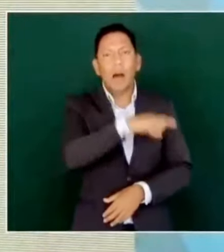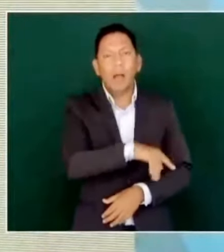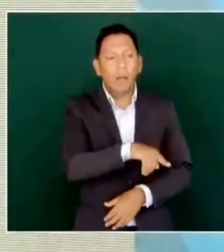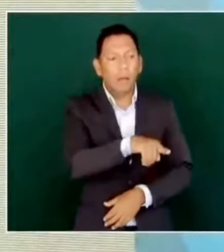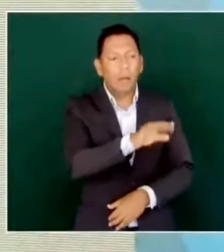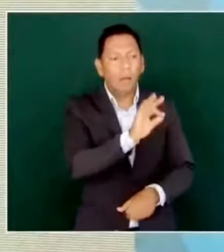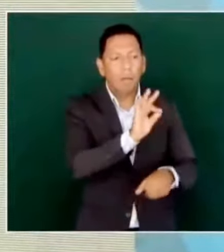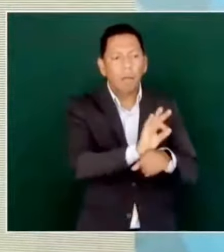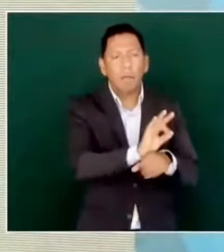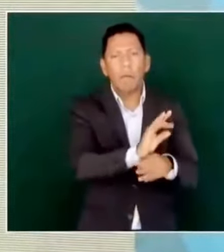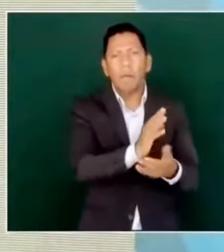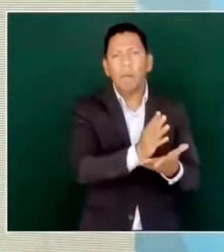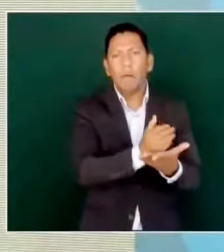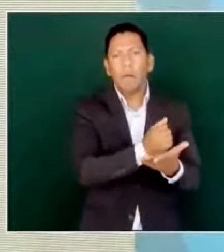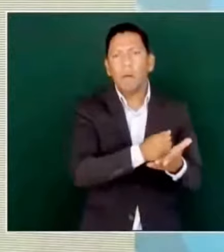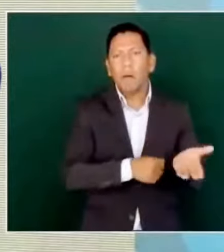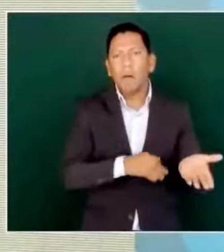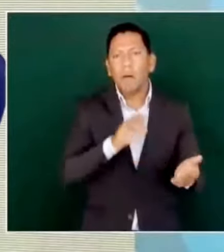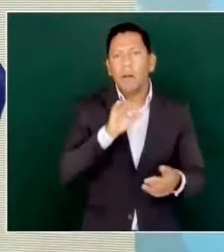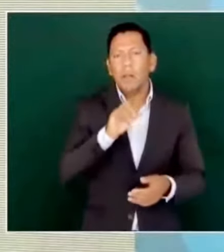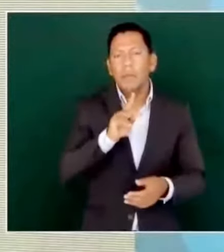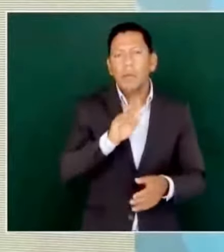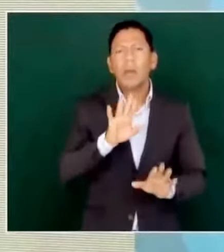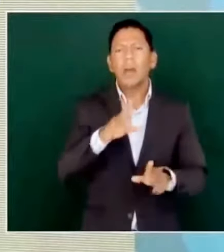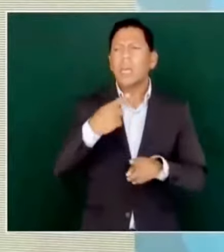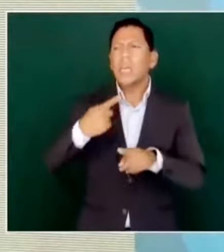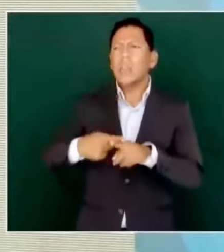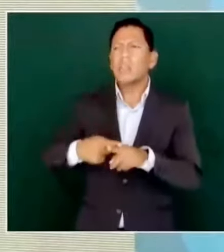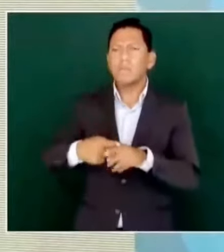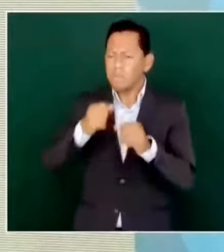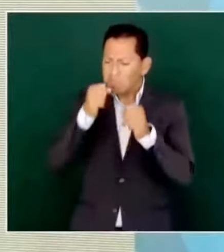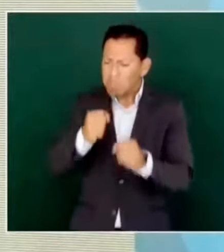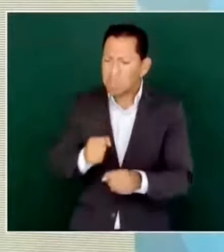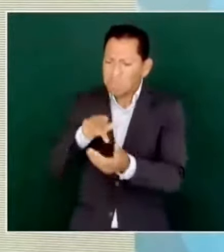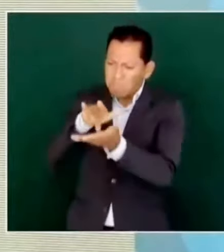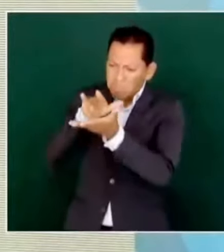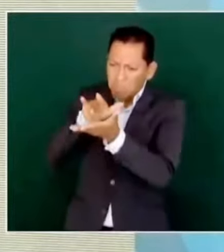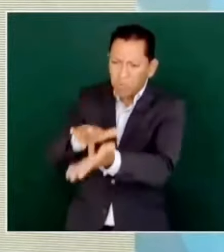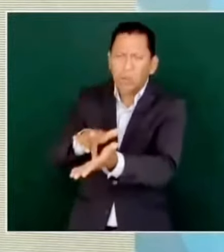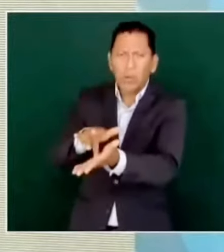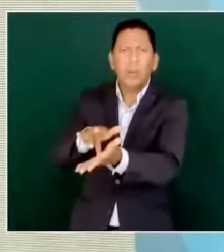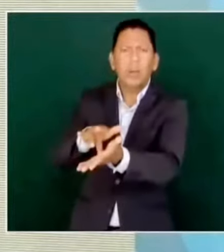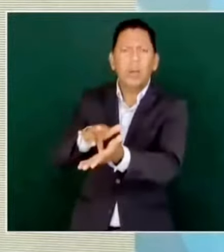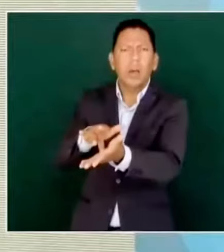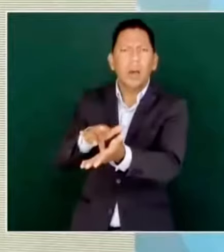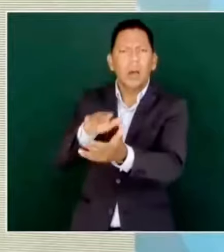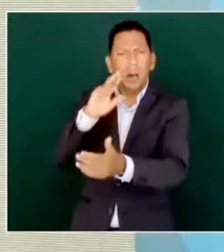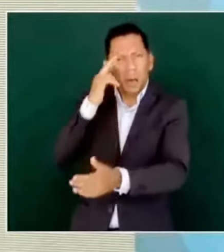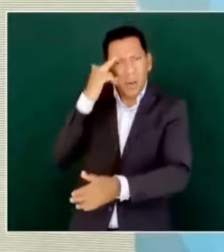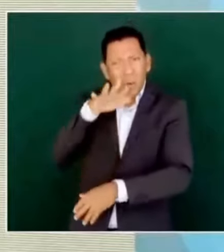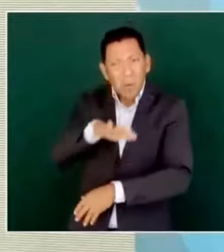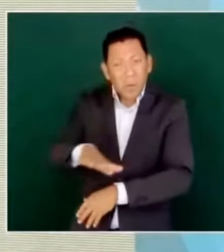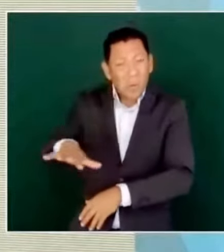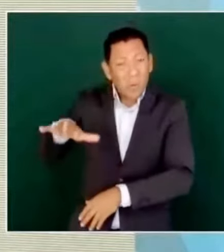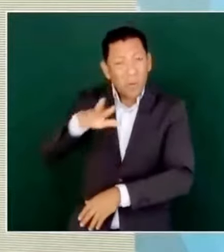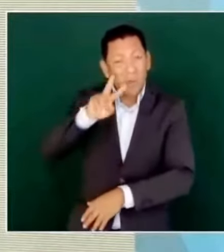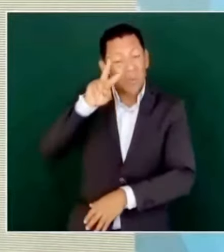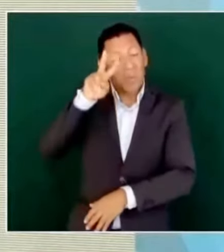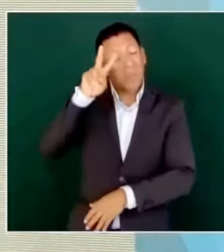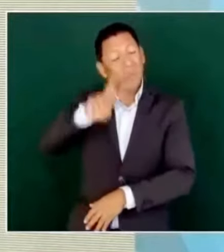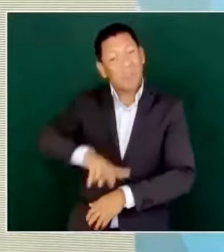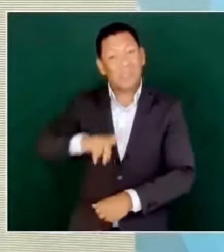Quienes se mantuvieron firmes en ese ambiente de linchamiento